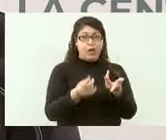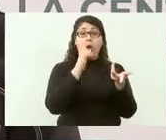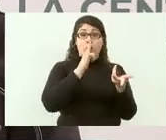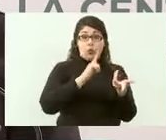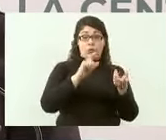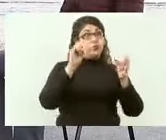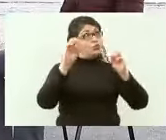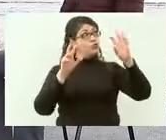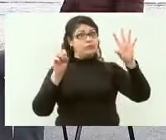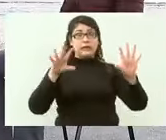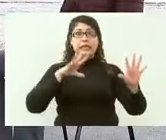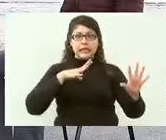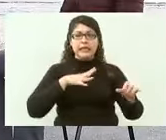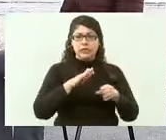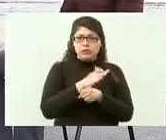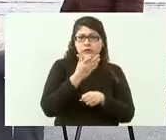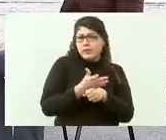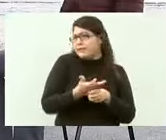eléctrica que